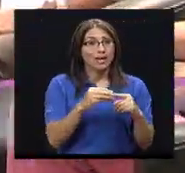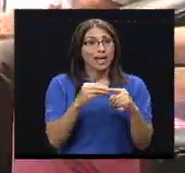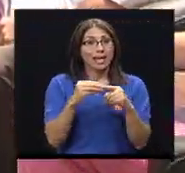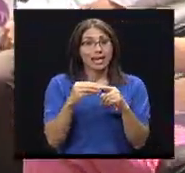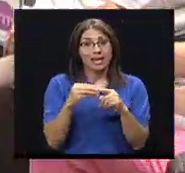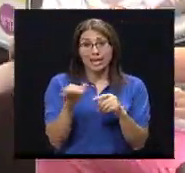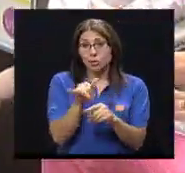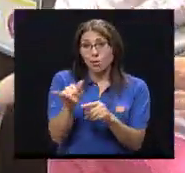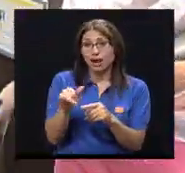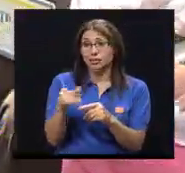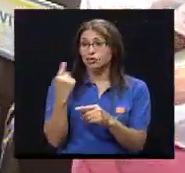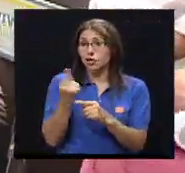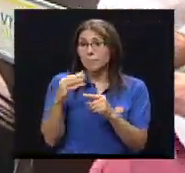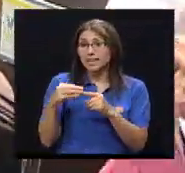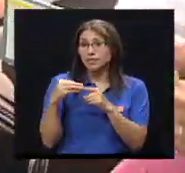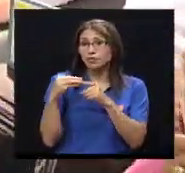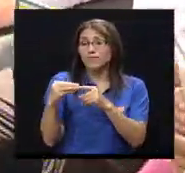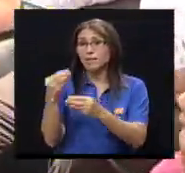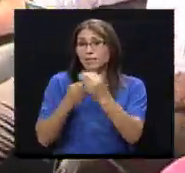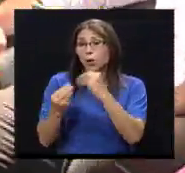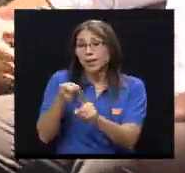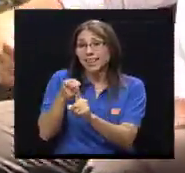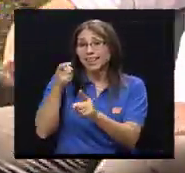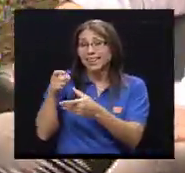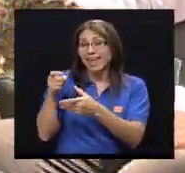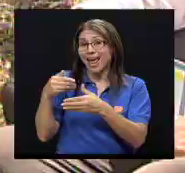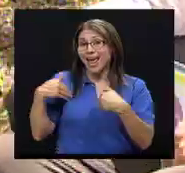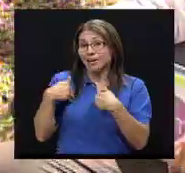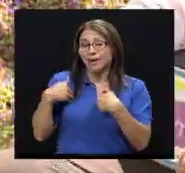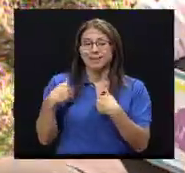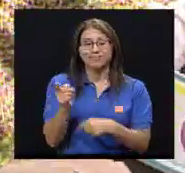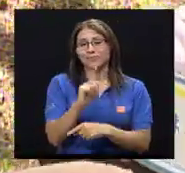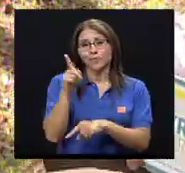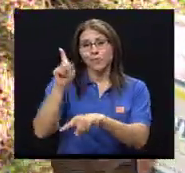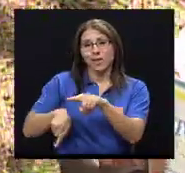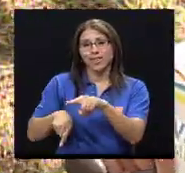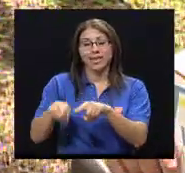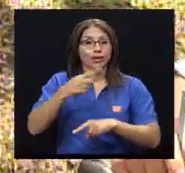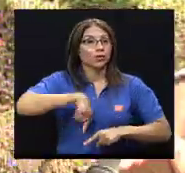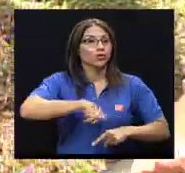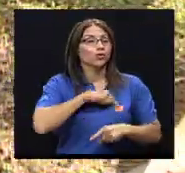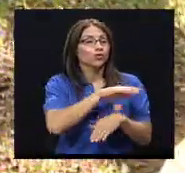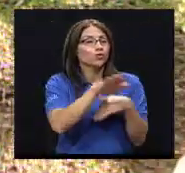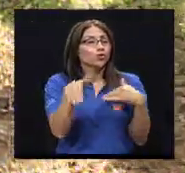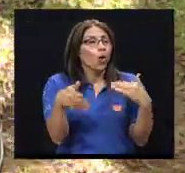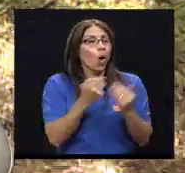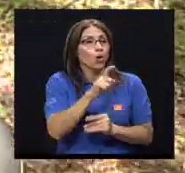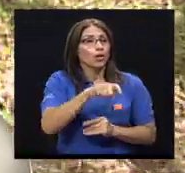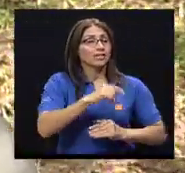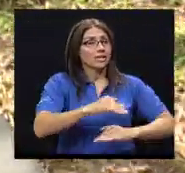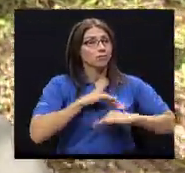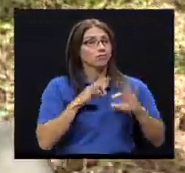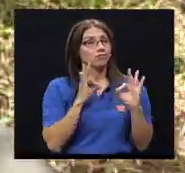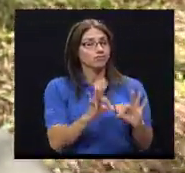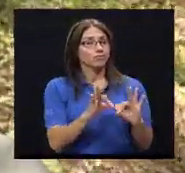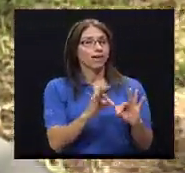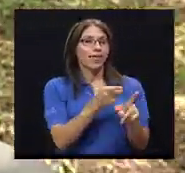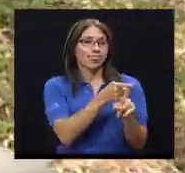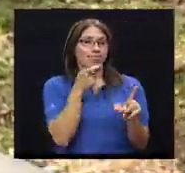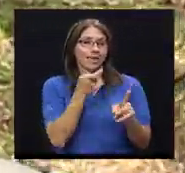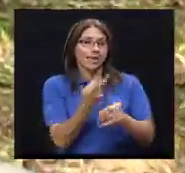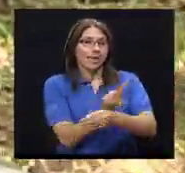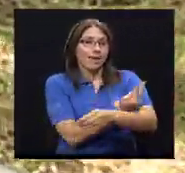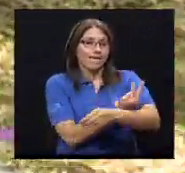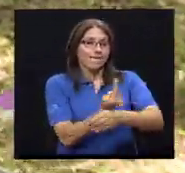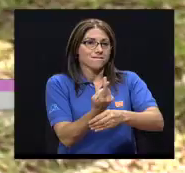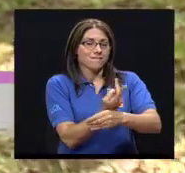productos de origen animal. Estamos obteniendo todos los nutrientes que necesitamos de los alimentos de origen vegetal. O sea, una persona vegetariana tiene que